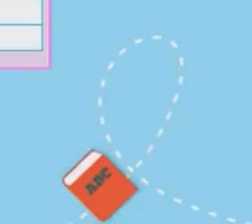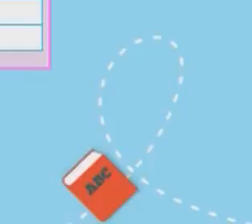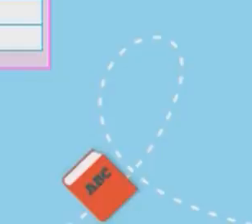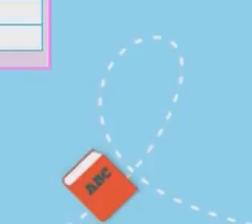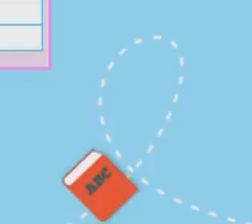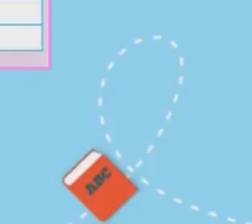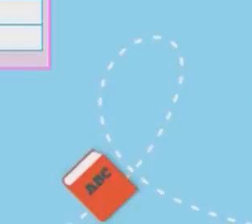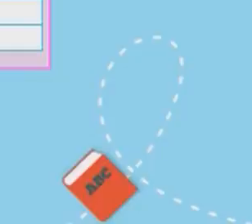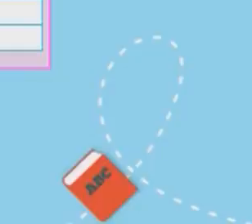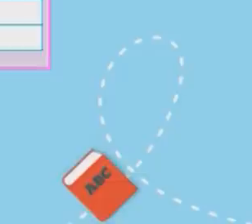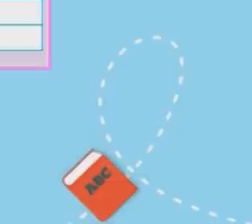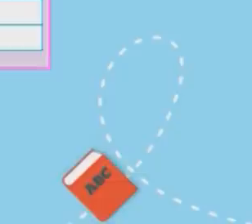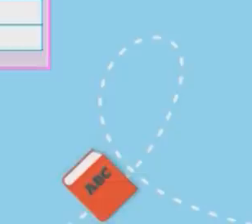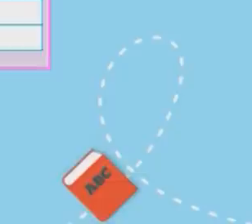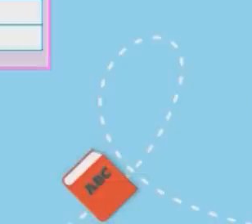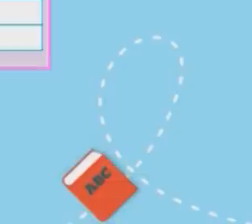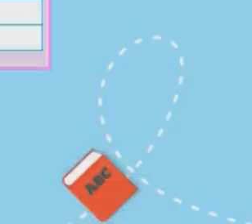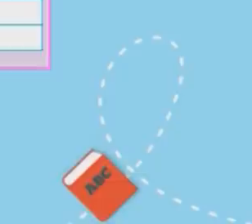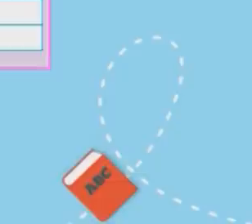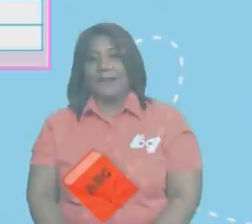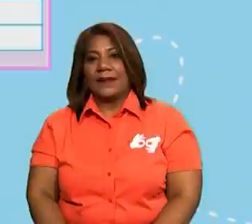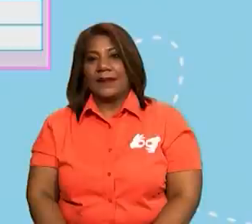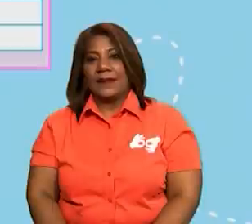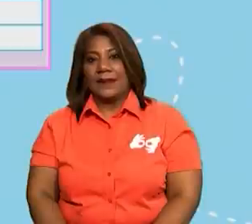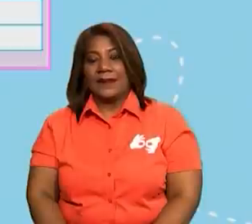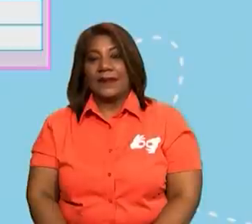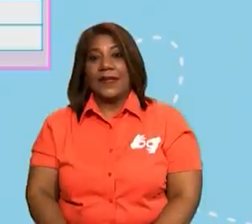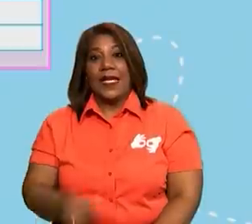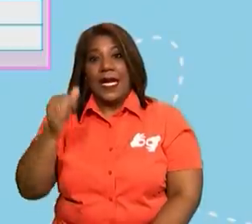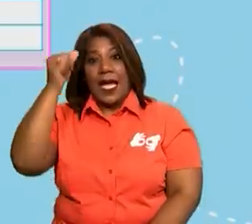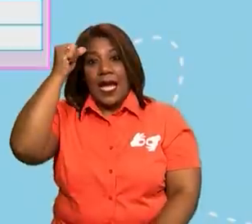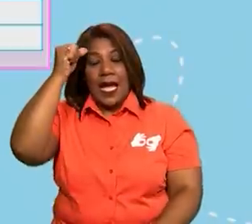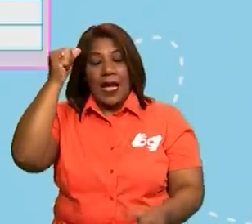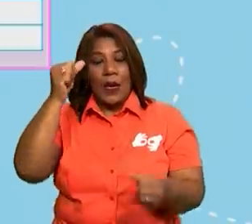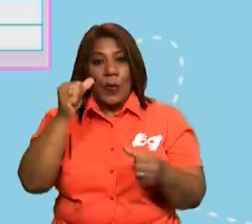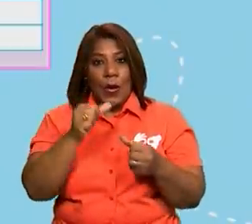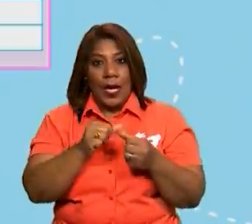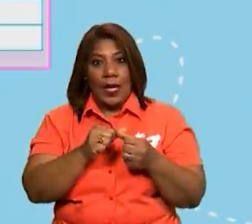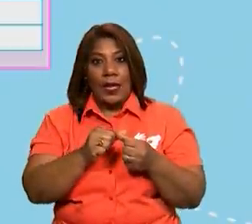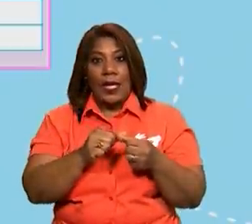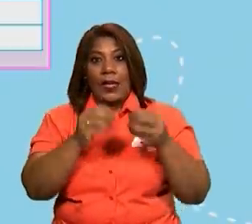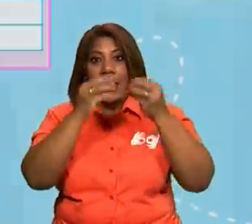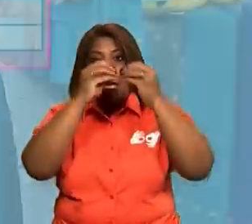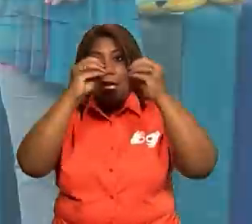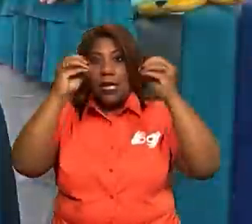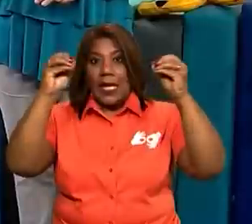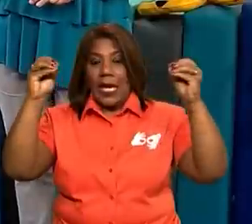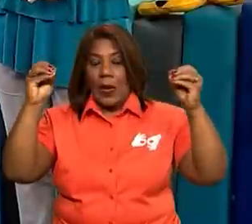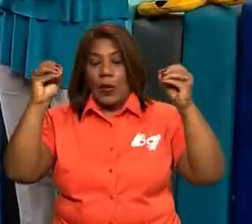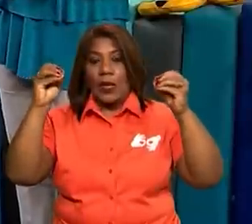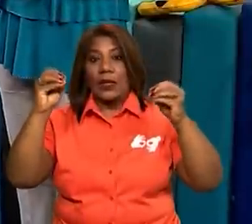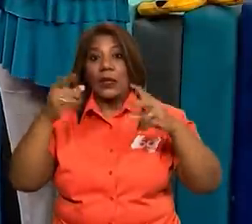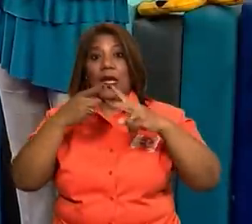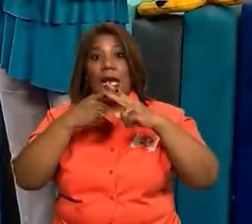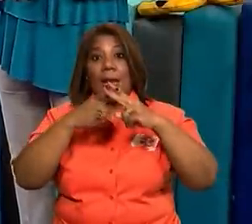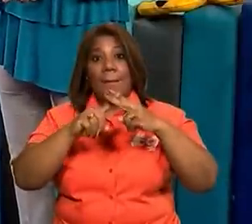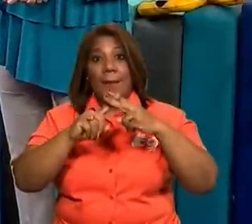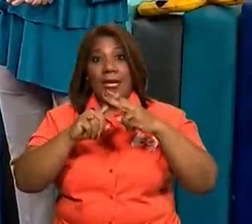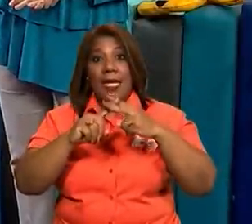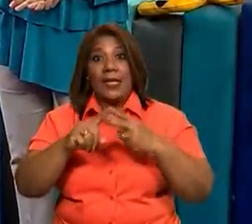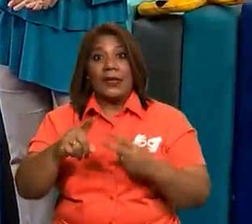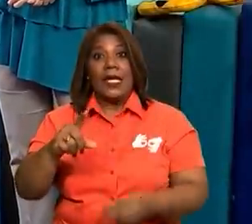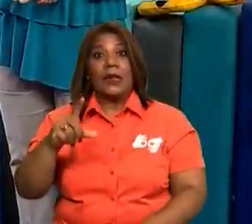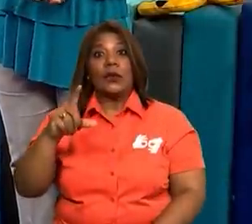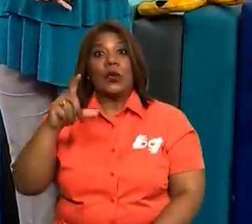Recuerden que las oraciones siempre inician con mayúscula y Nemi vemos que es el nombre propio de la